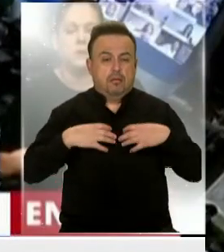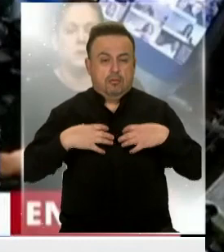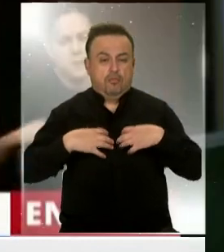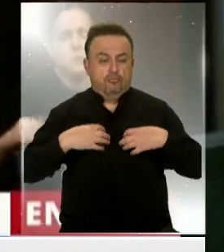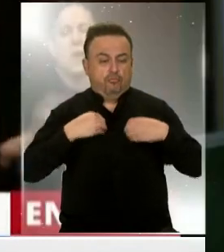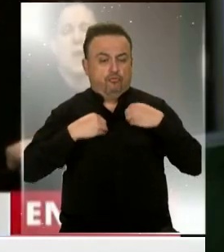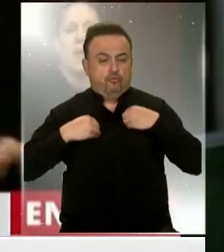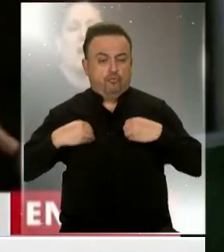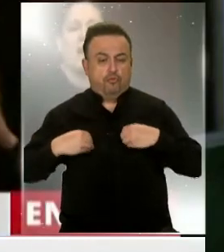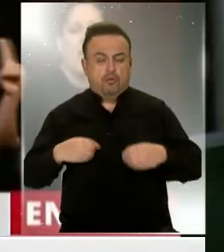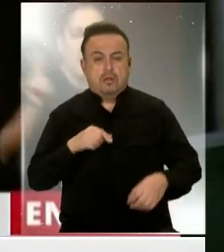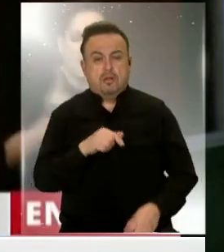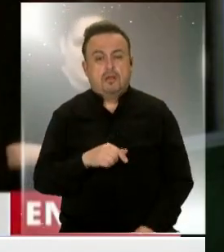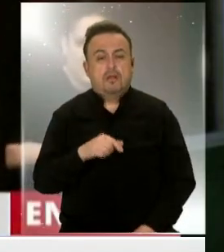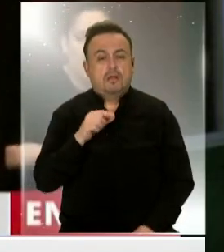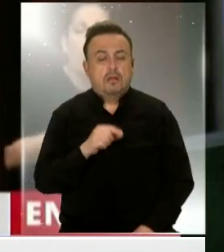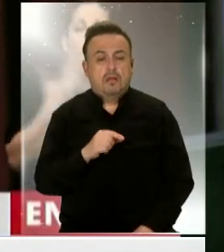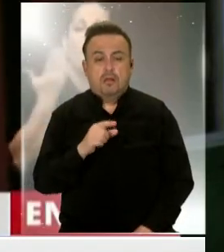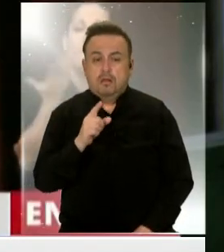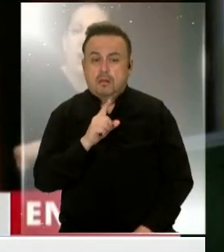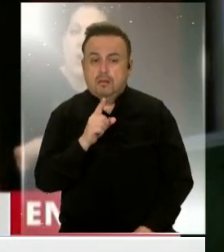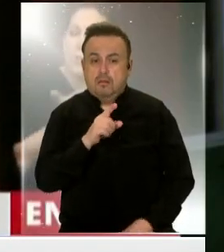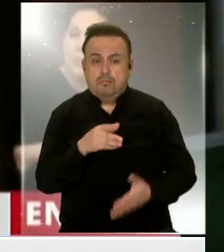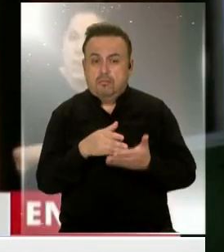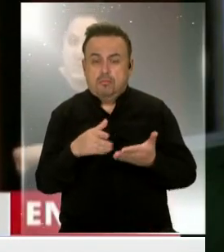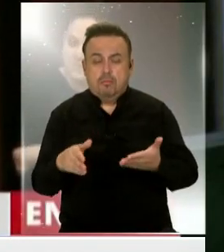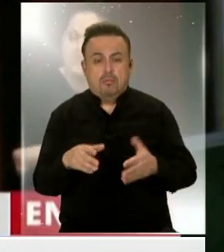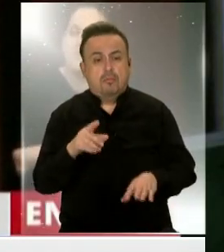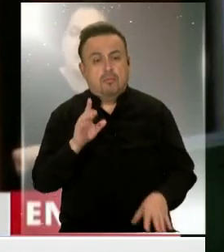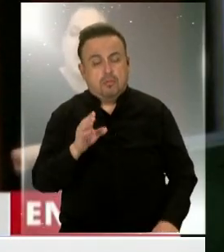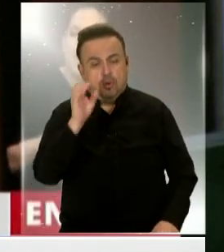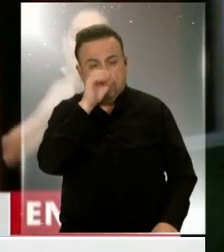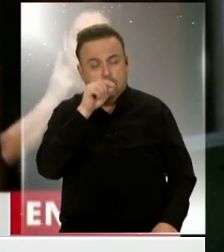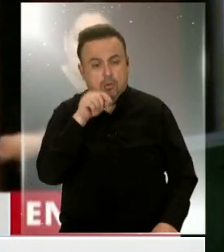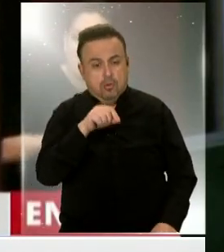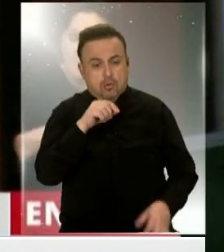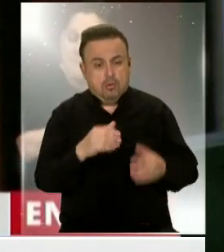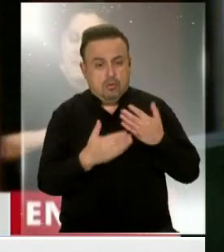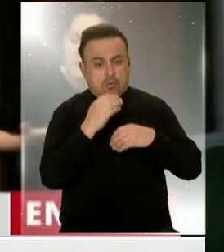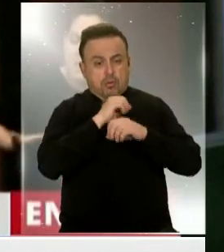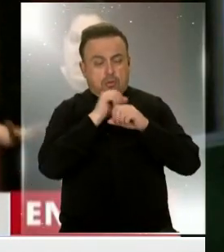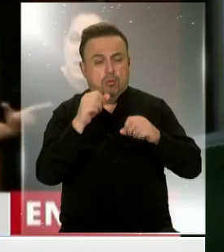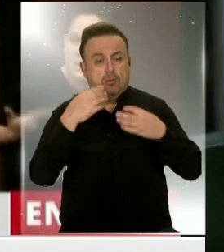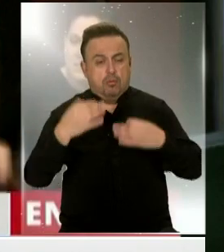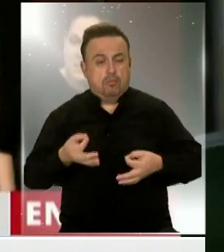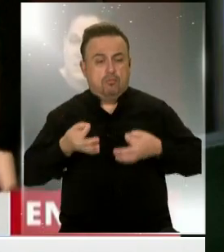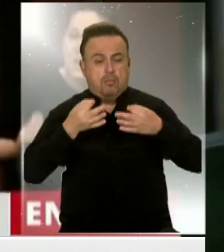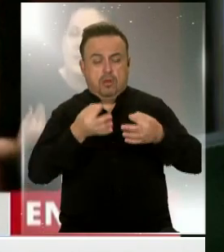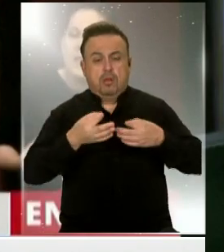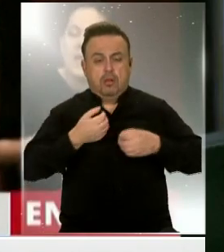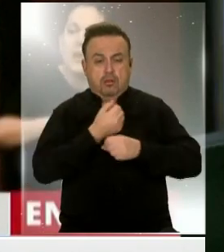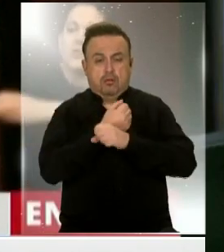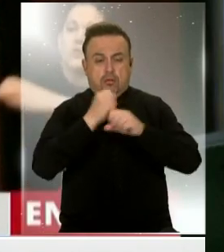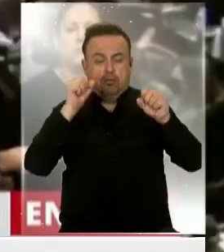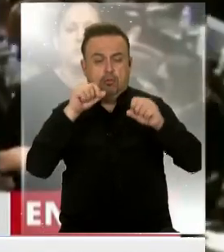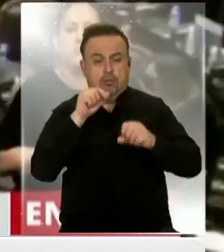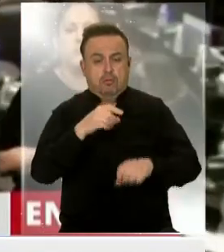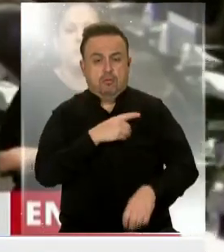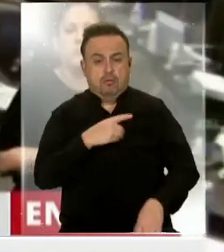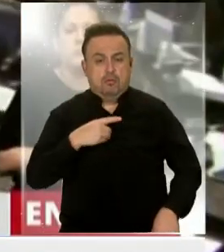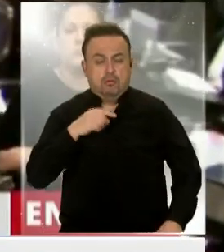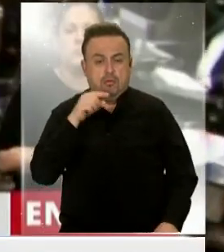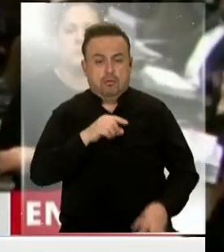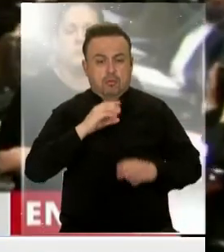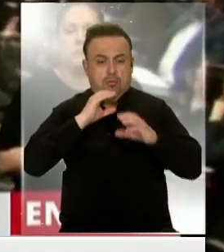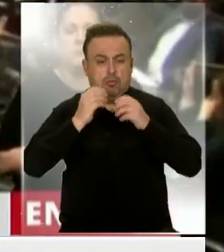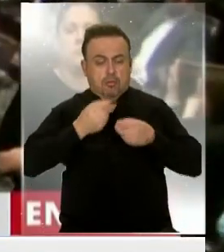el pecho. A su juicio, esto no ameritaba una expulsión, sin embargo, esta madrugada ha presentado la renuncia a su cargo en